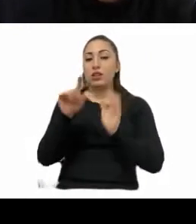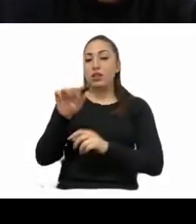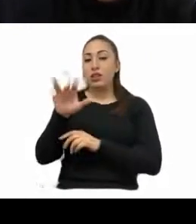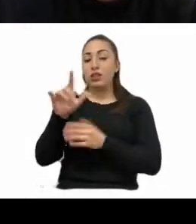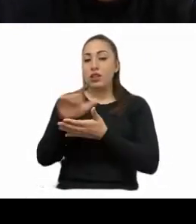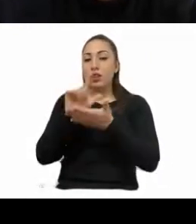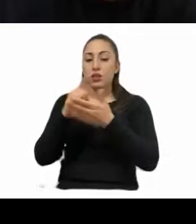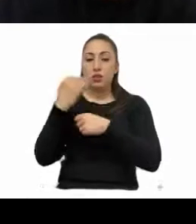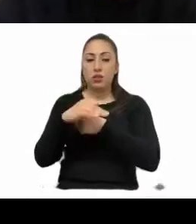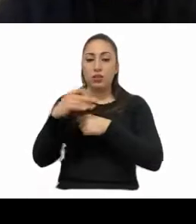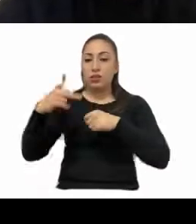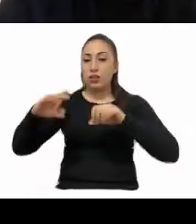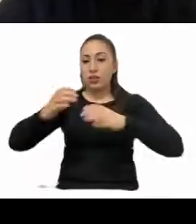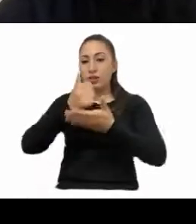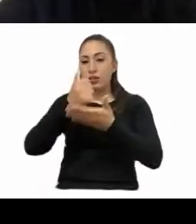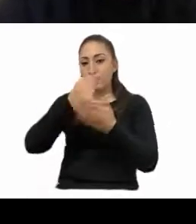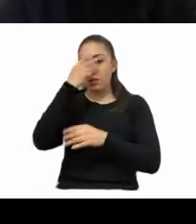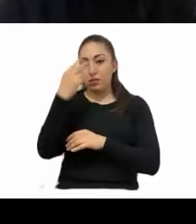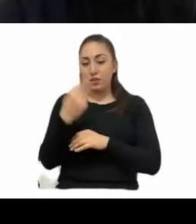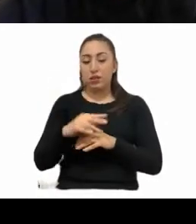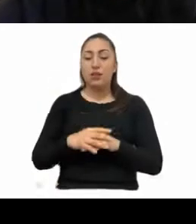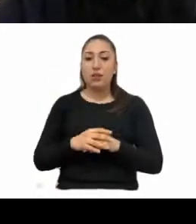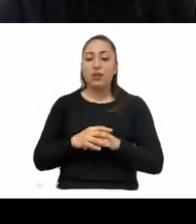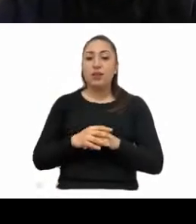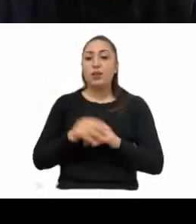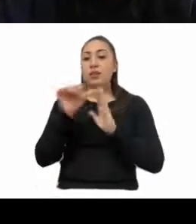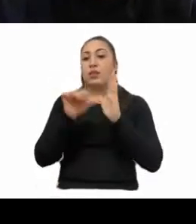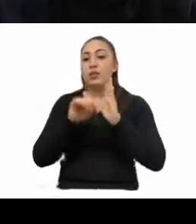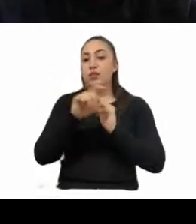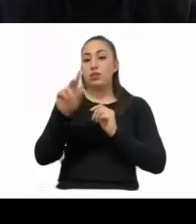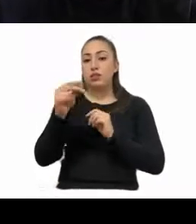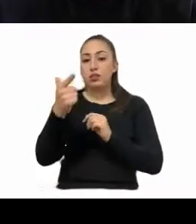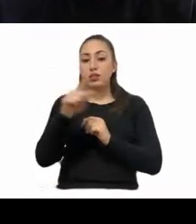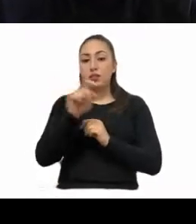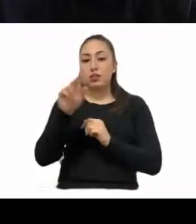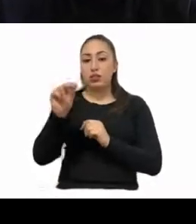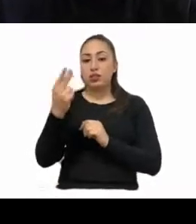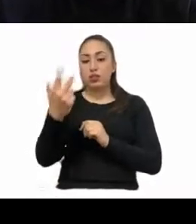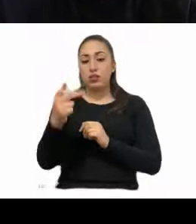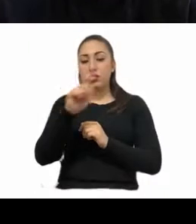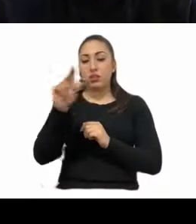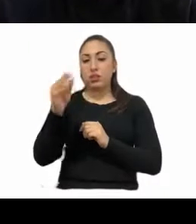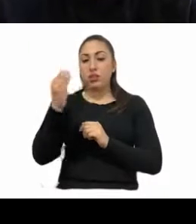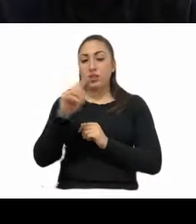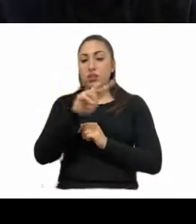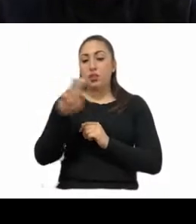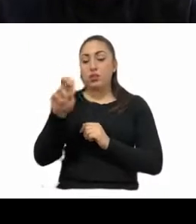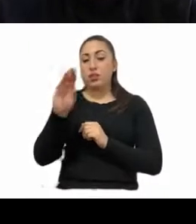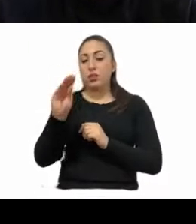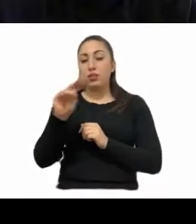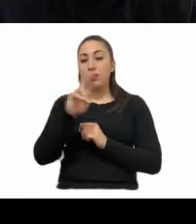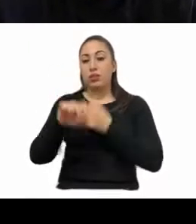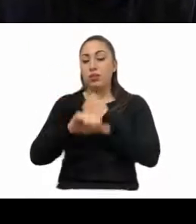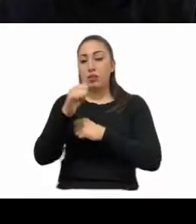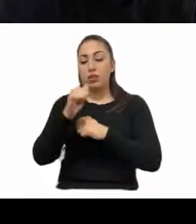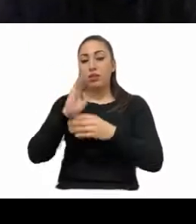orgánica del Congreso de la Ciudad de México. Ciento ochenta y siete, ciento ochenta y ocho, ciento ochenta y nueve, ciento noventa, doscientos once, fracción quinta,